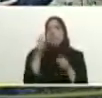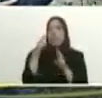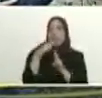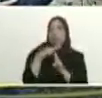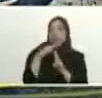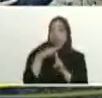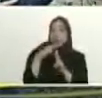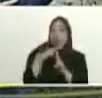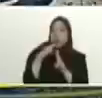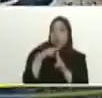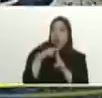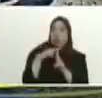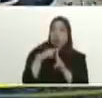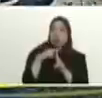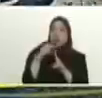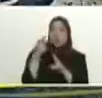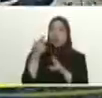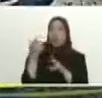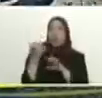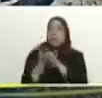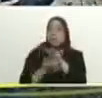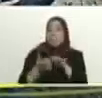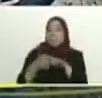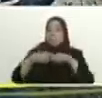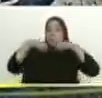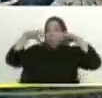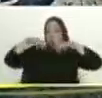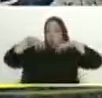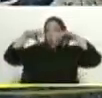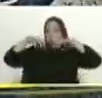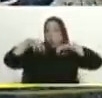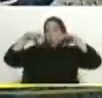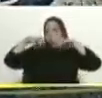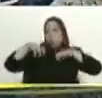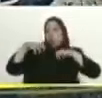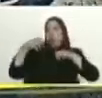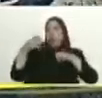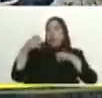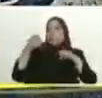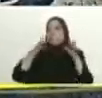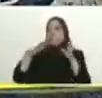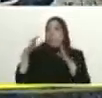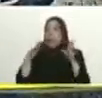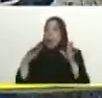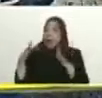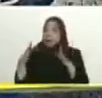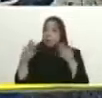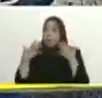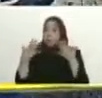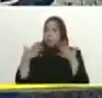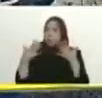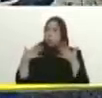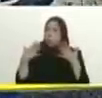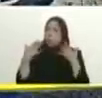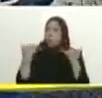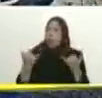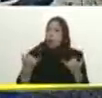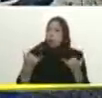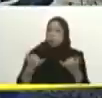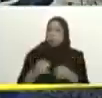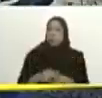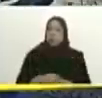tenido descanso apenas amainó un poquito entre enero y marzo y luego ya hace más de 20 días